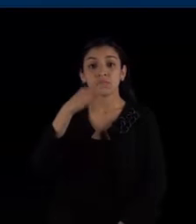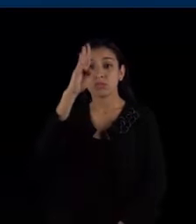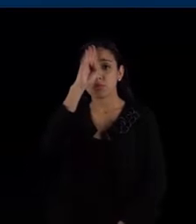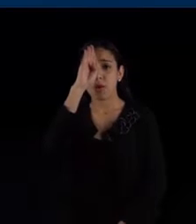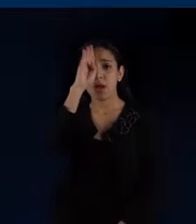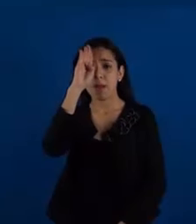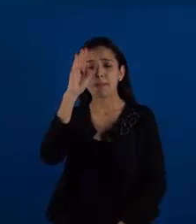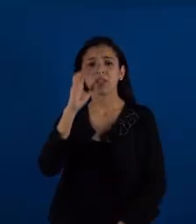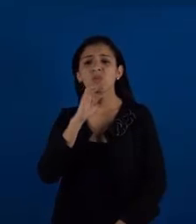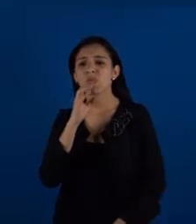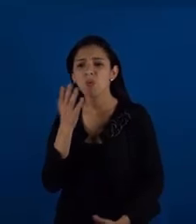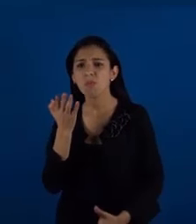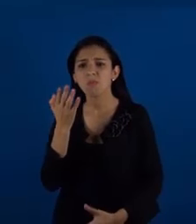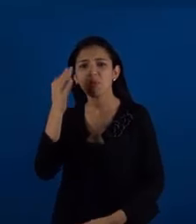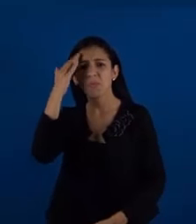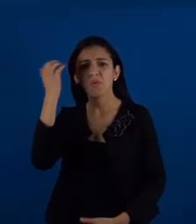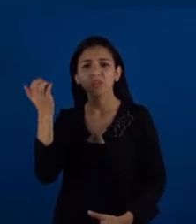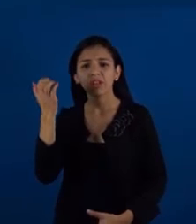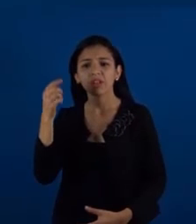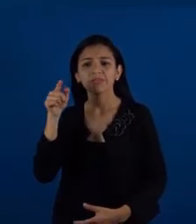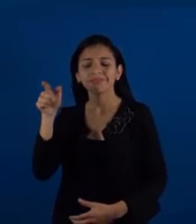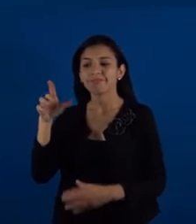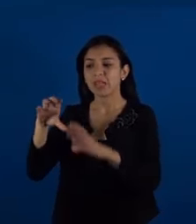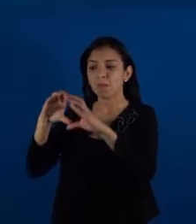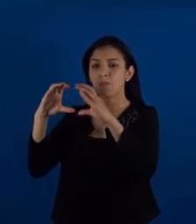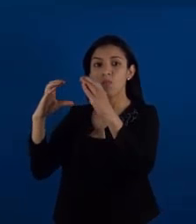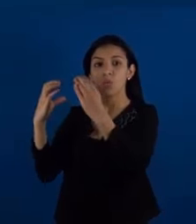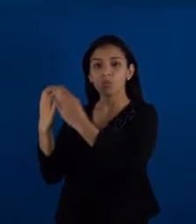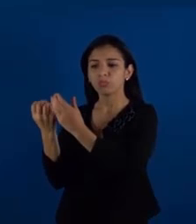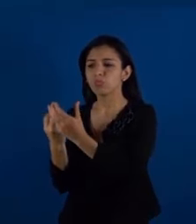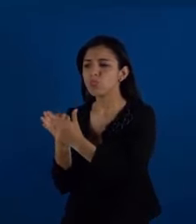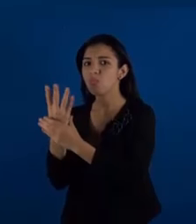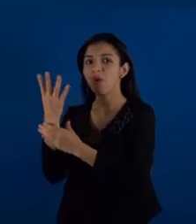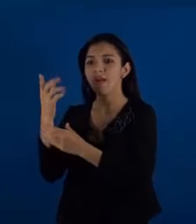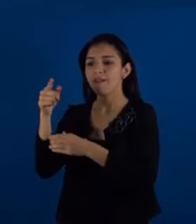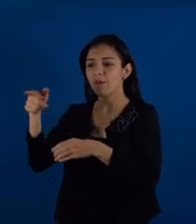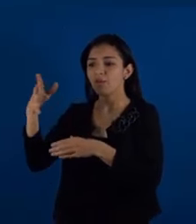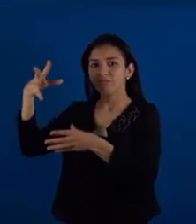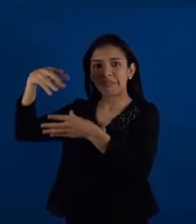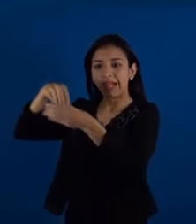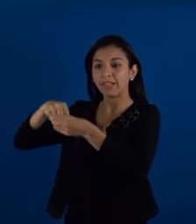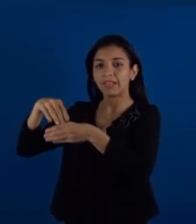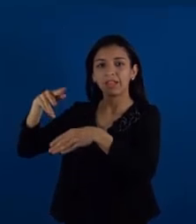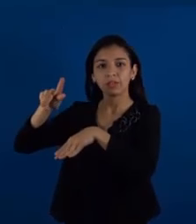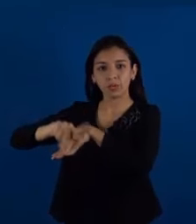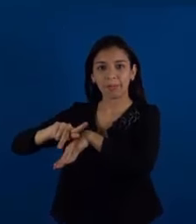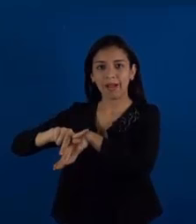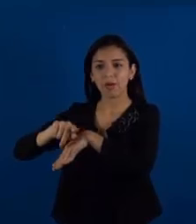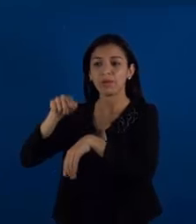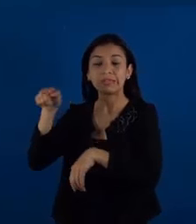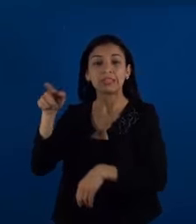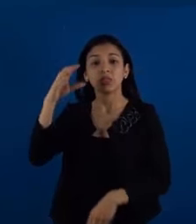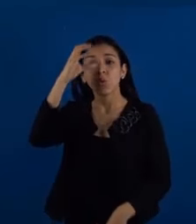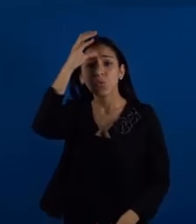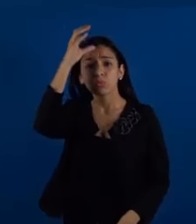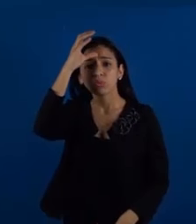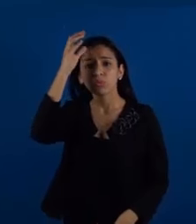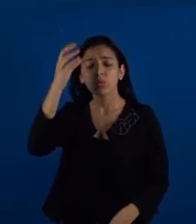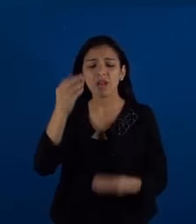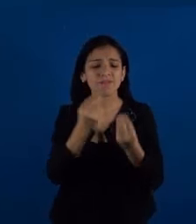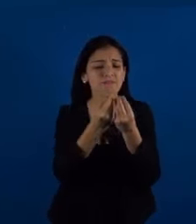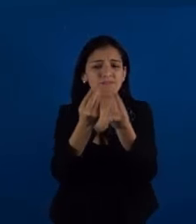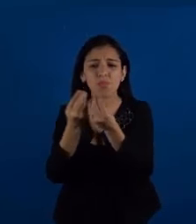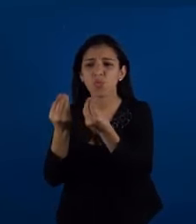aprender porque es un mundo totalmente nuevo dentro del país. Una cultura que muchos